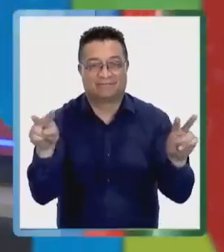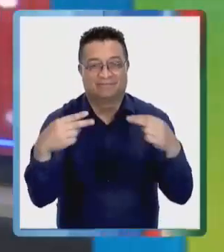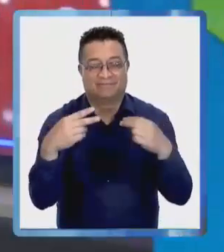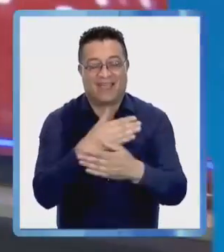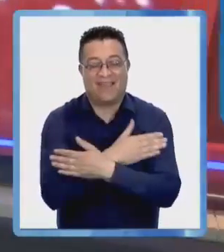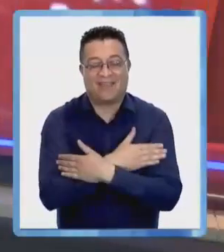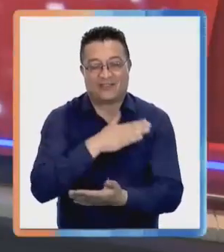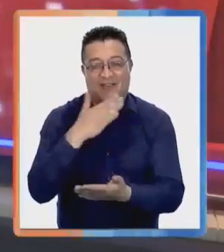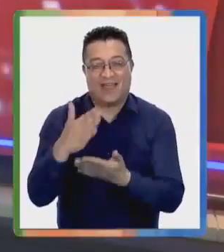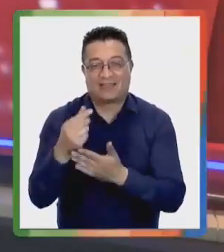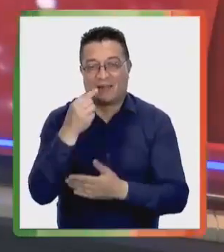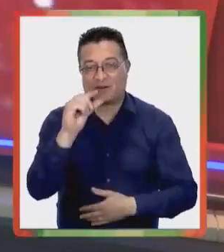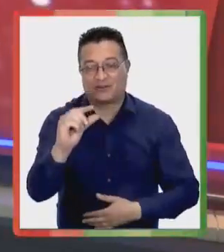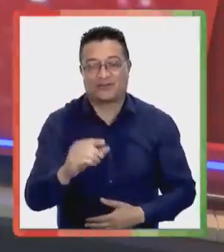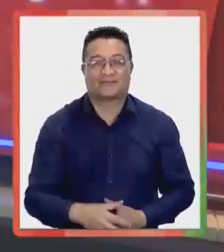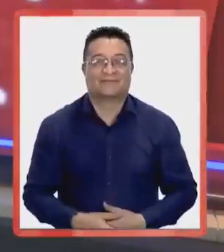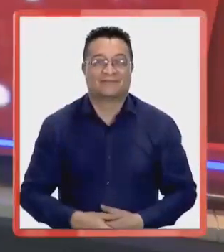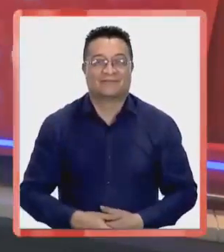Un abrazo. Hasta pronto.